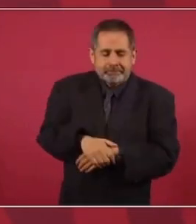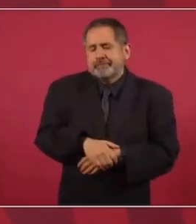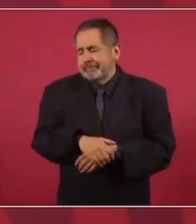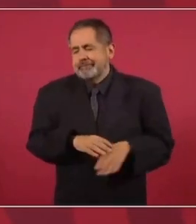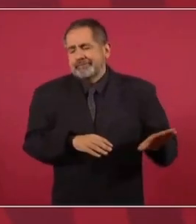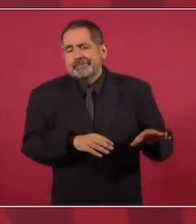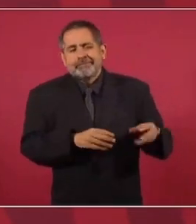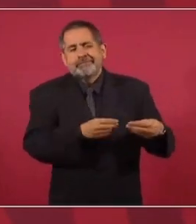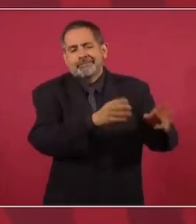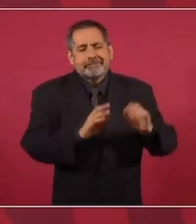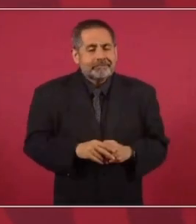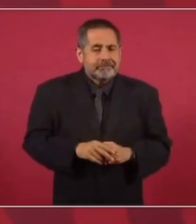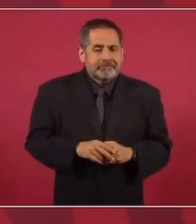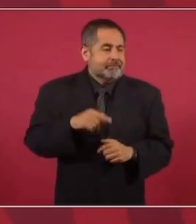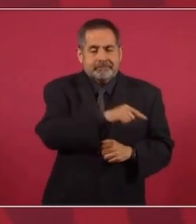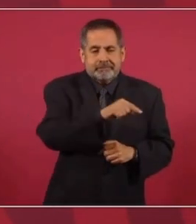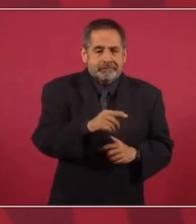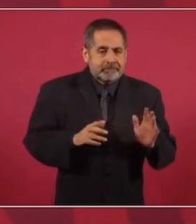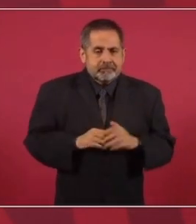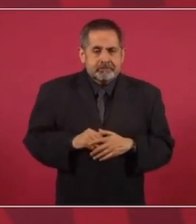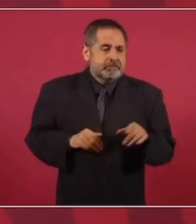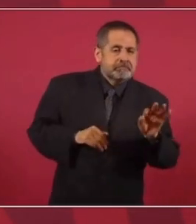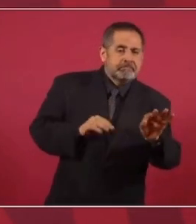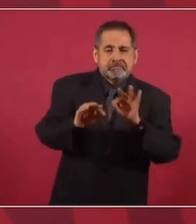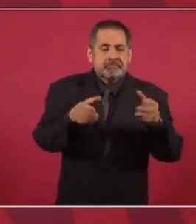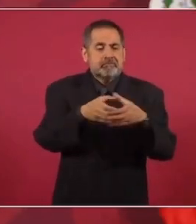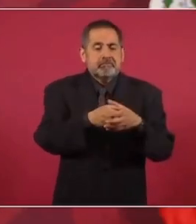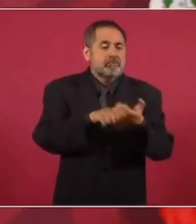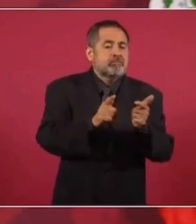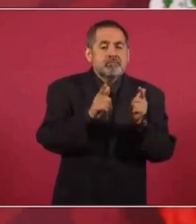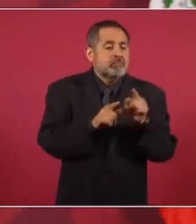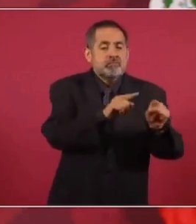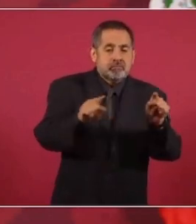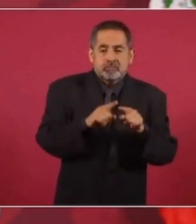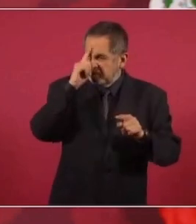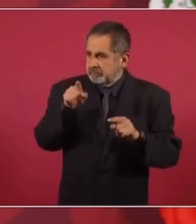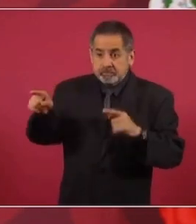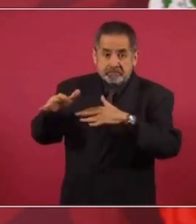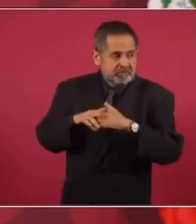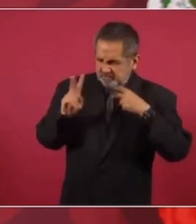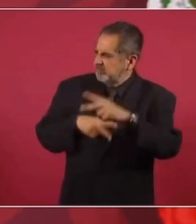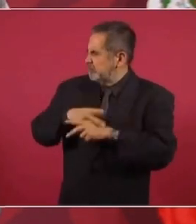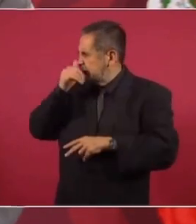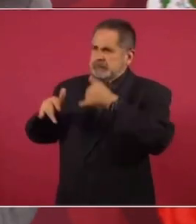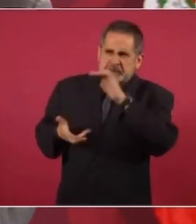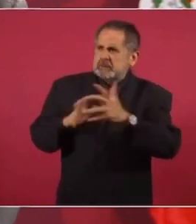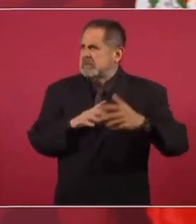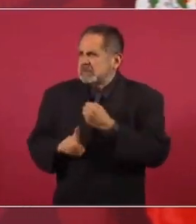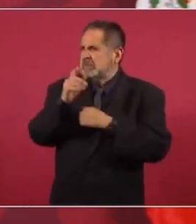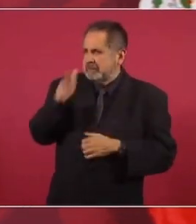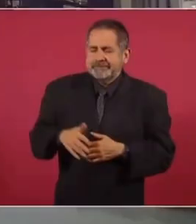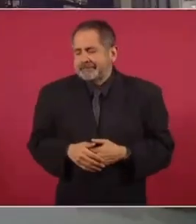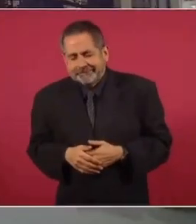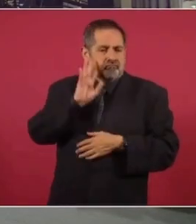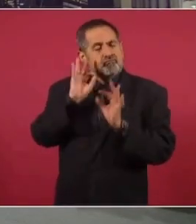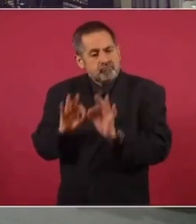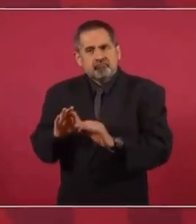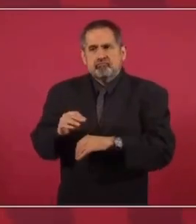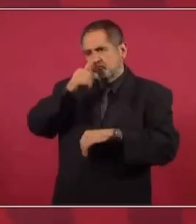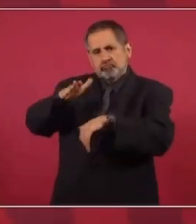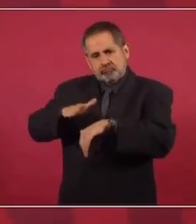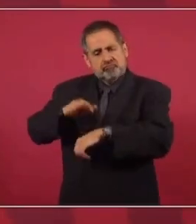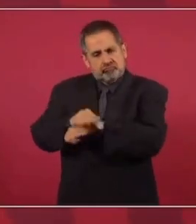y que se metieron y tienen grupos incluso de choque, porque no es la protesta